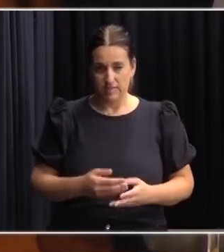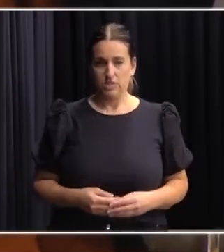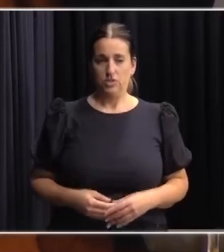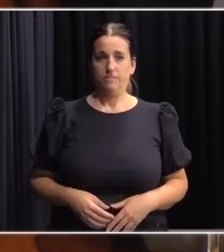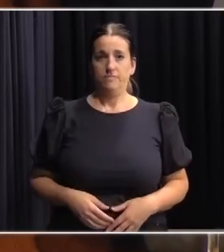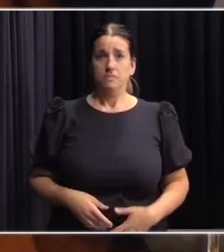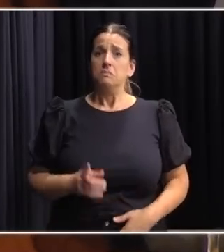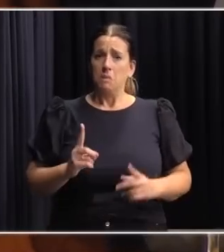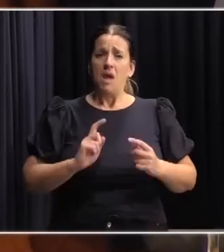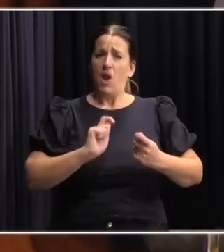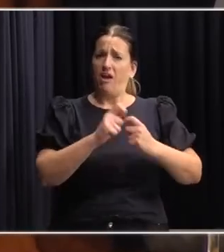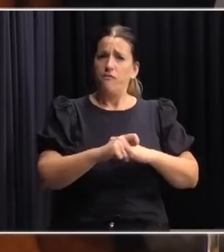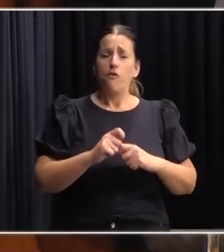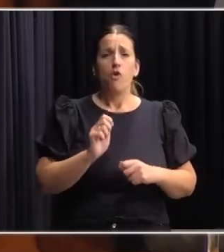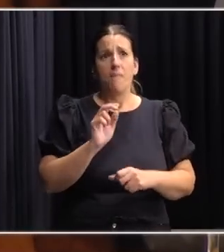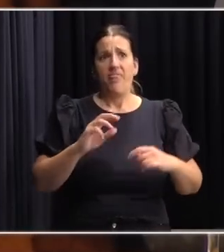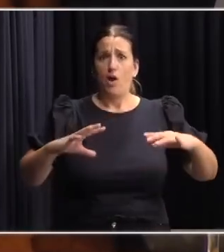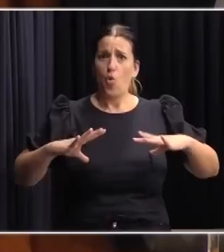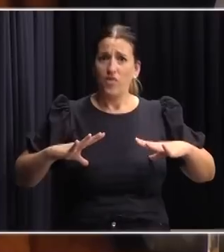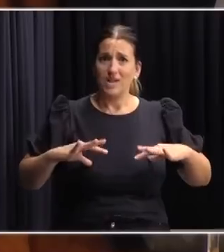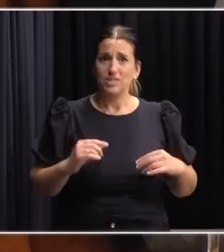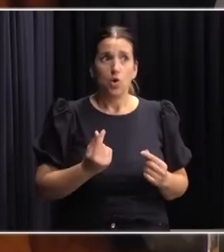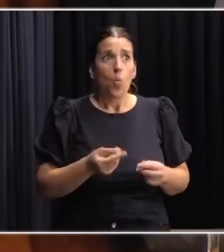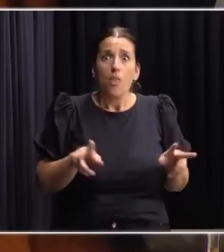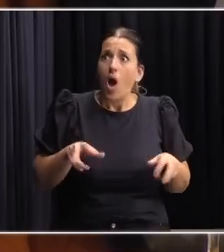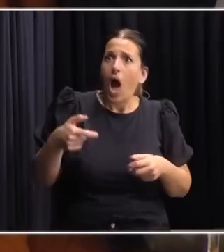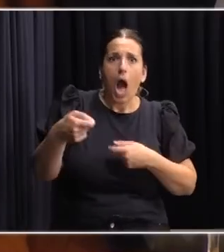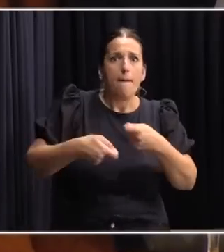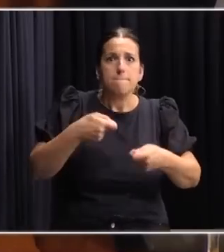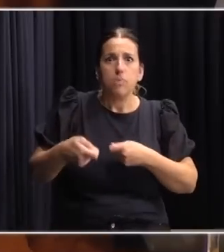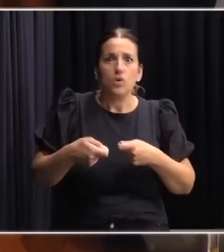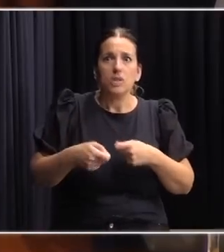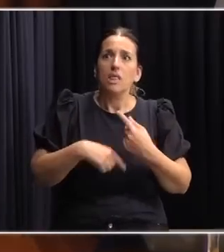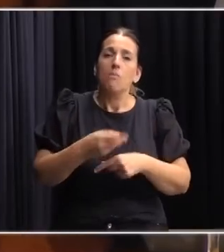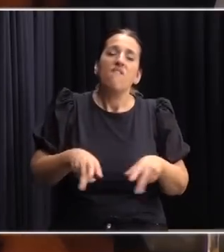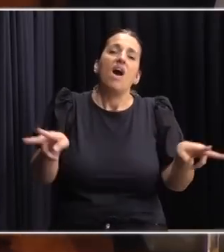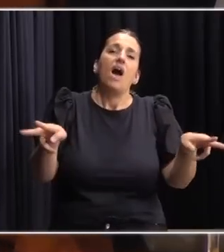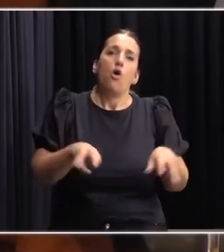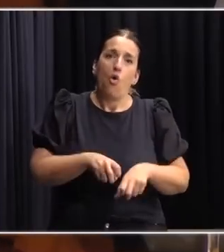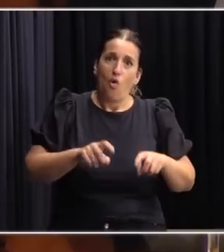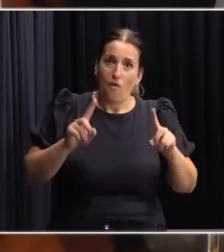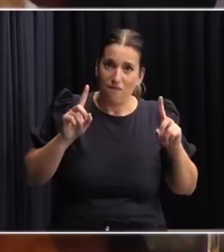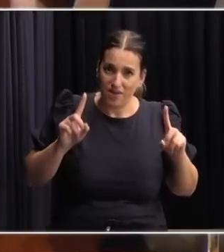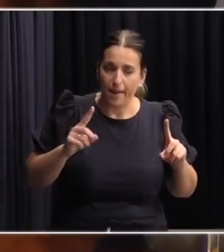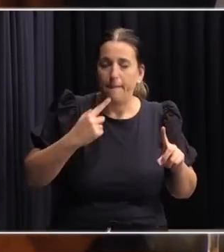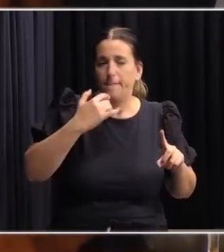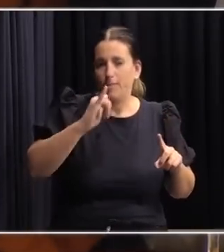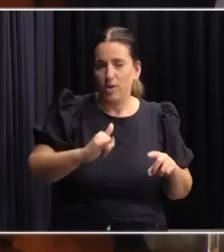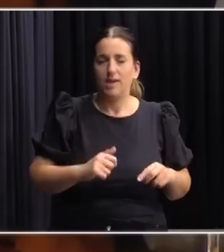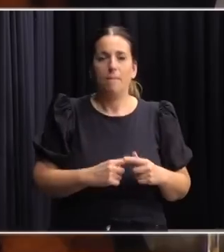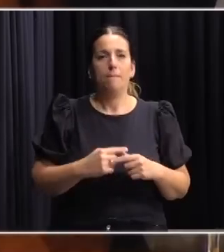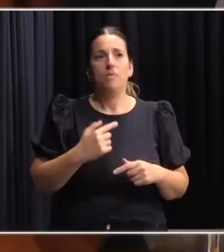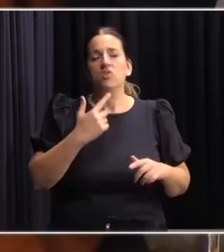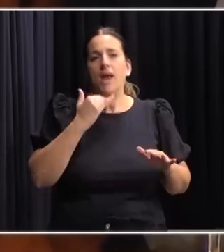Es una reforma a la seguridad social que cada peso que se aporte se va a cobrar. Un ejemplo que usaba el